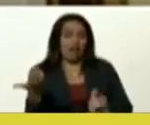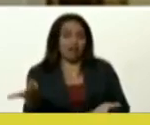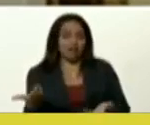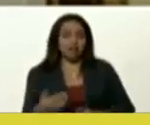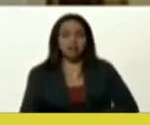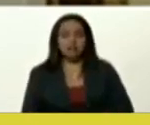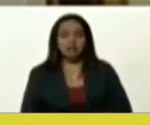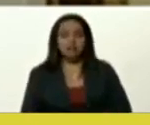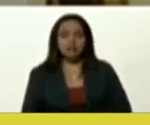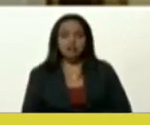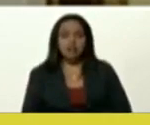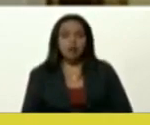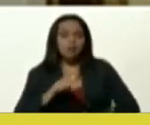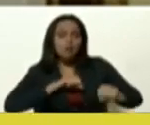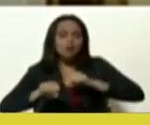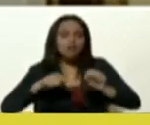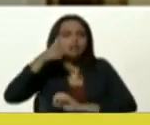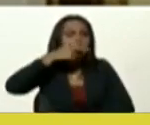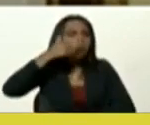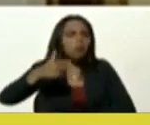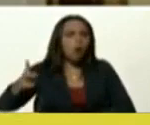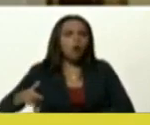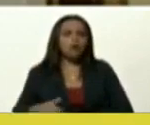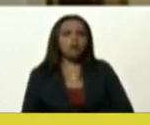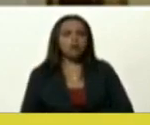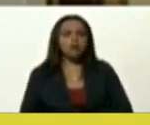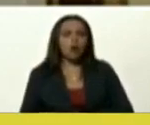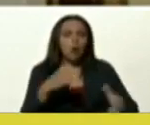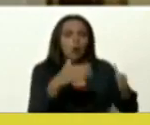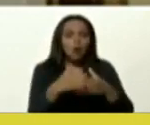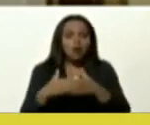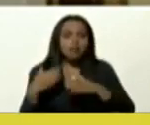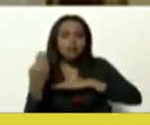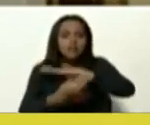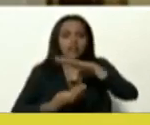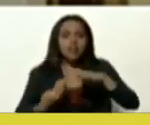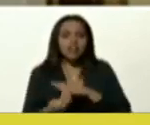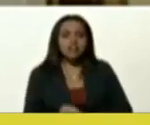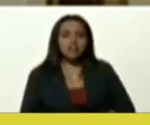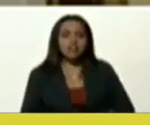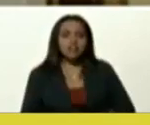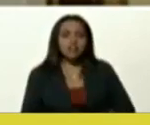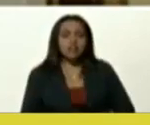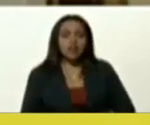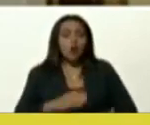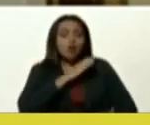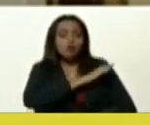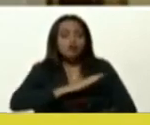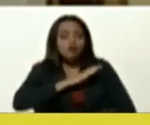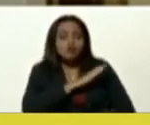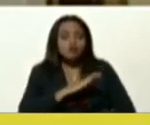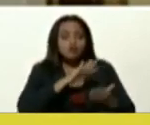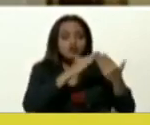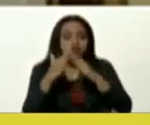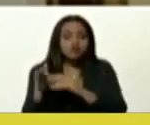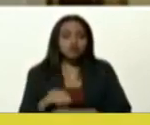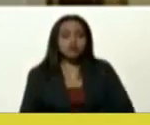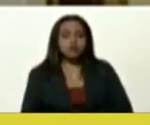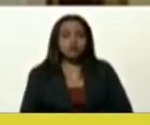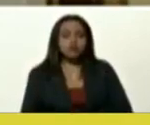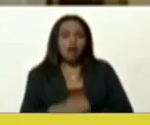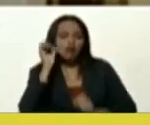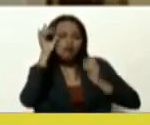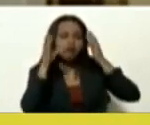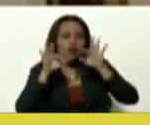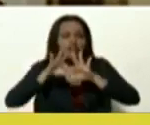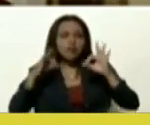Cada quien, el movimiento popular, las organizaciones de base, los colectivos, los consejos comunales, con creatividad, las